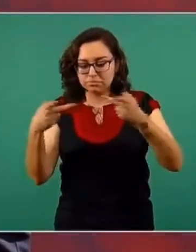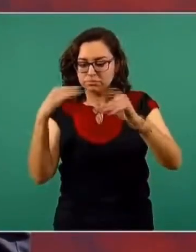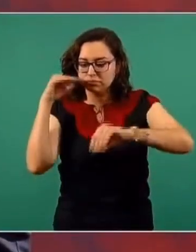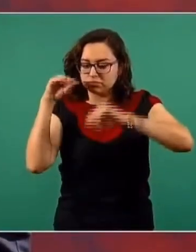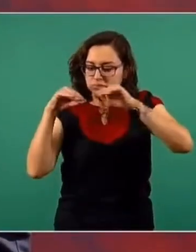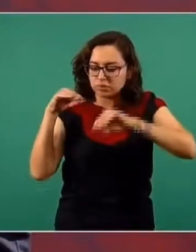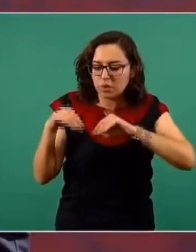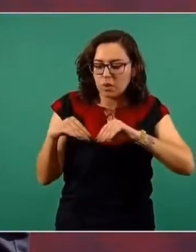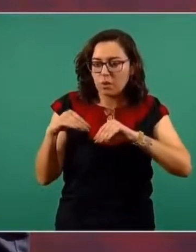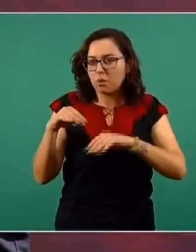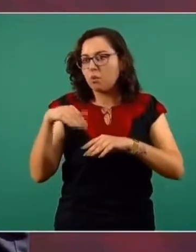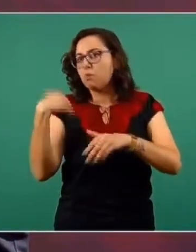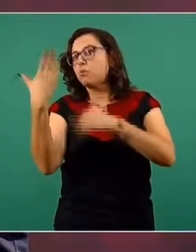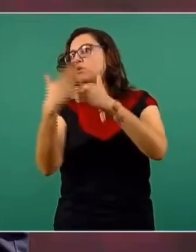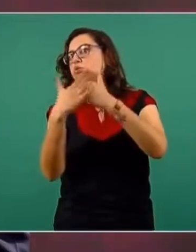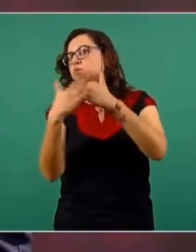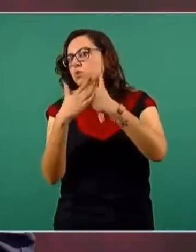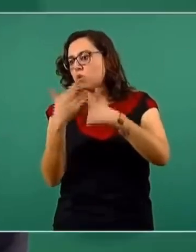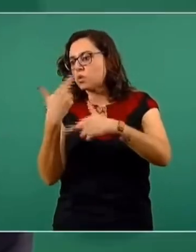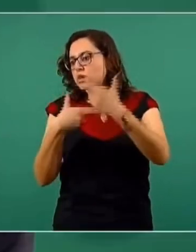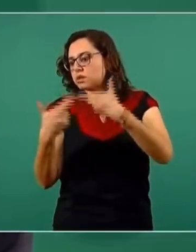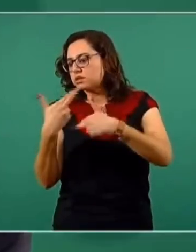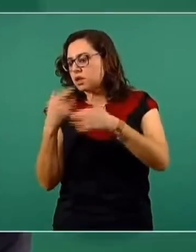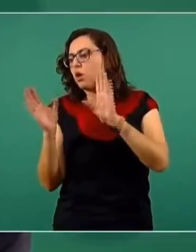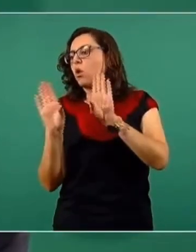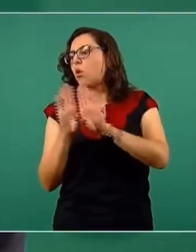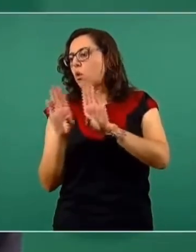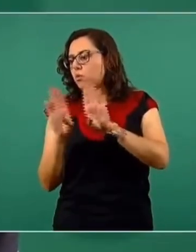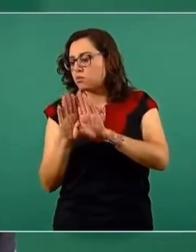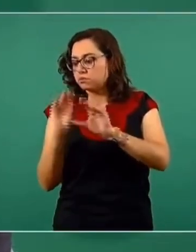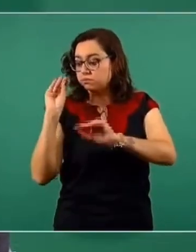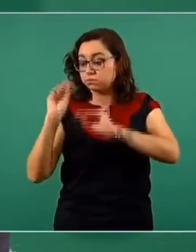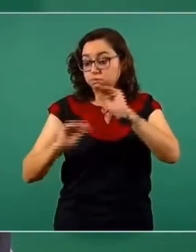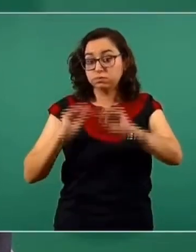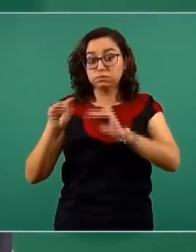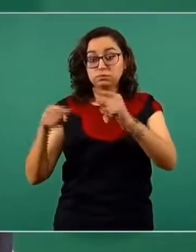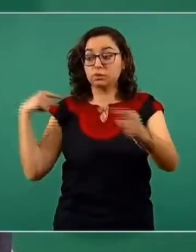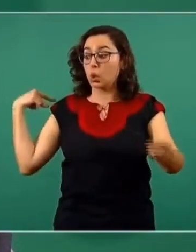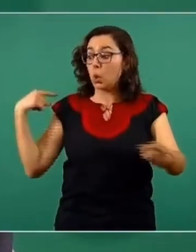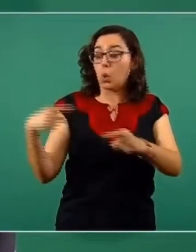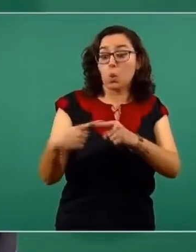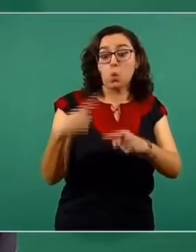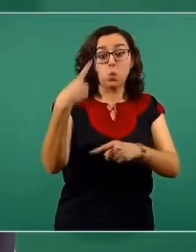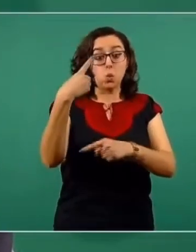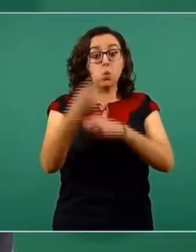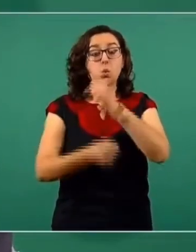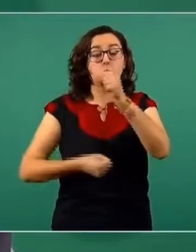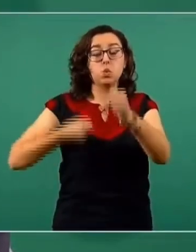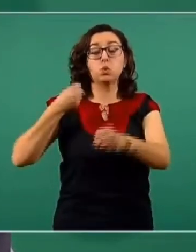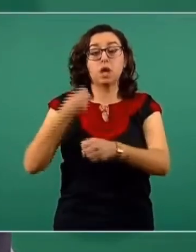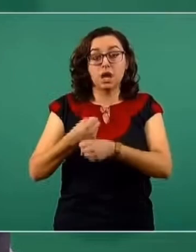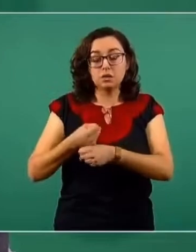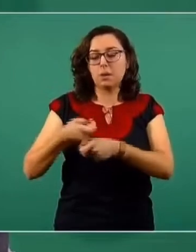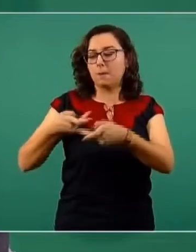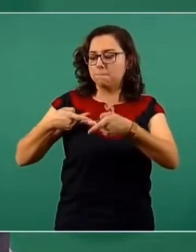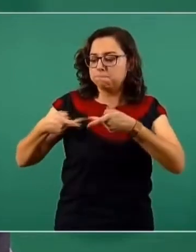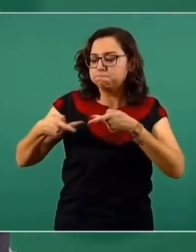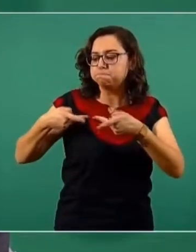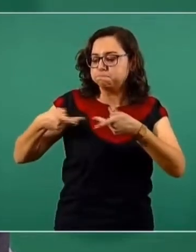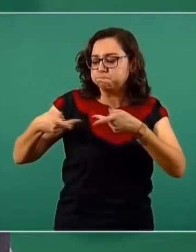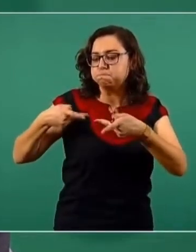serían los protocolos de seguridad sanitaria. A lo largo de todo el año o más de un año de la pandemia, hemos estado trabajando con la